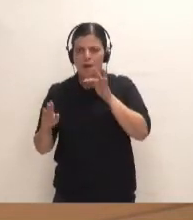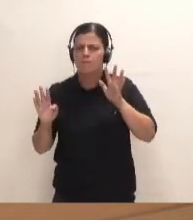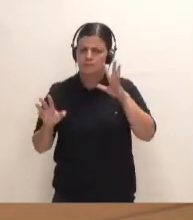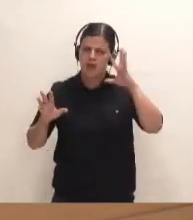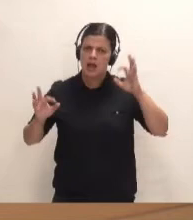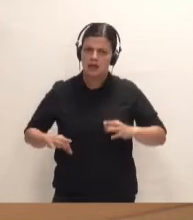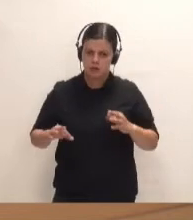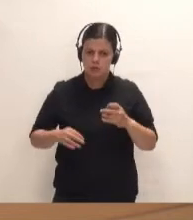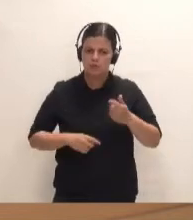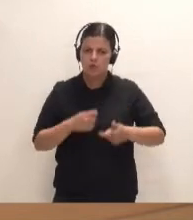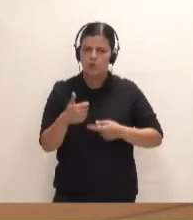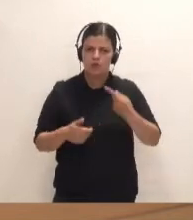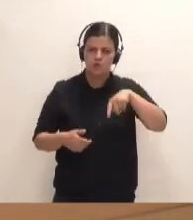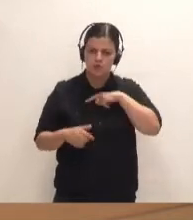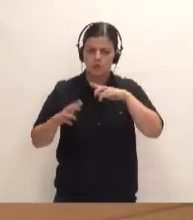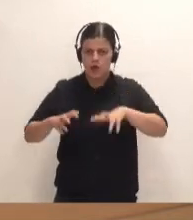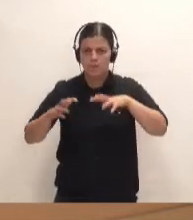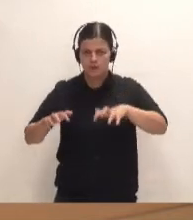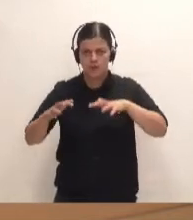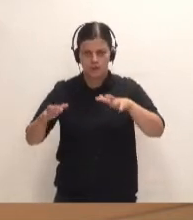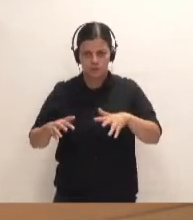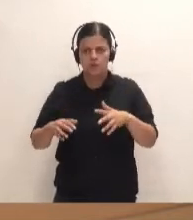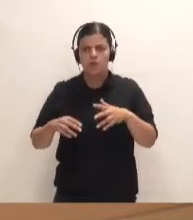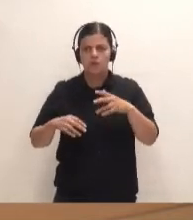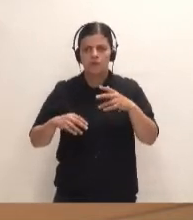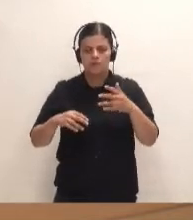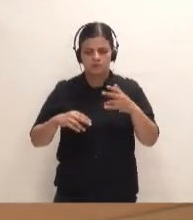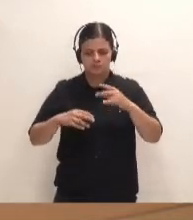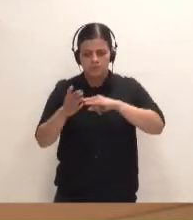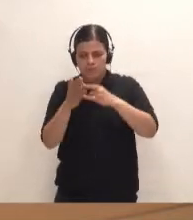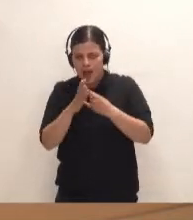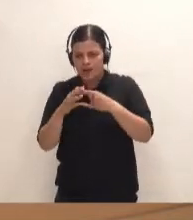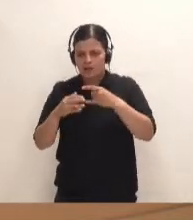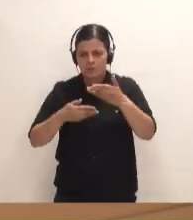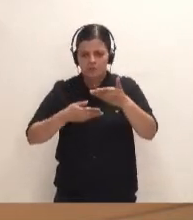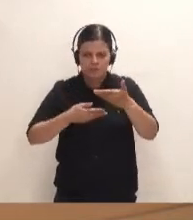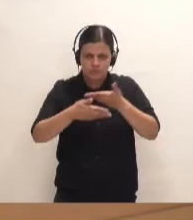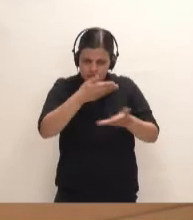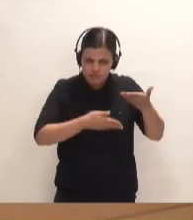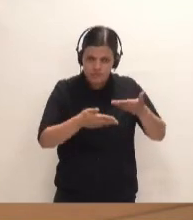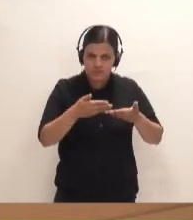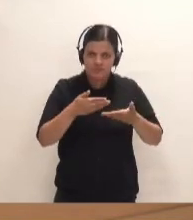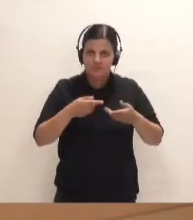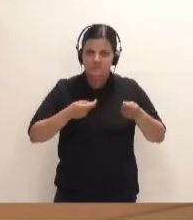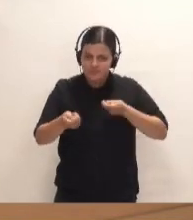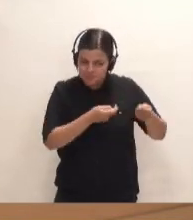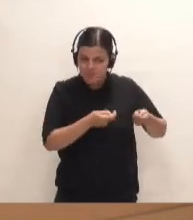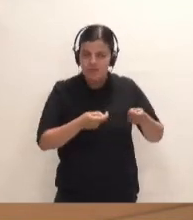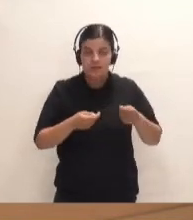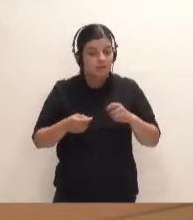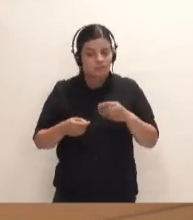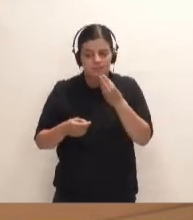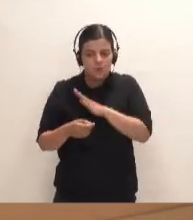poco a poco vamos aprendiendo, vamos aprendiendo elaborando planes y coordinándonos. Y, gracias a Dios, todavía no ha habido ninguna desgracia